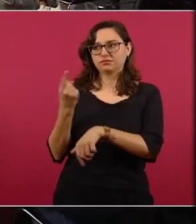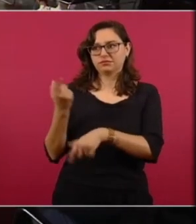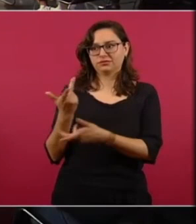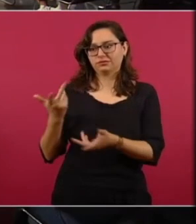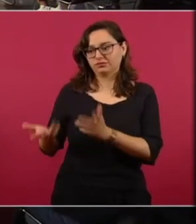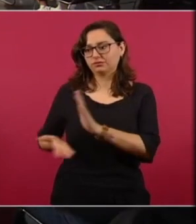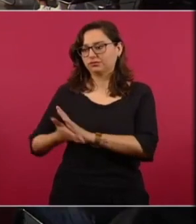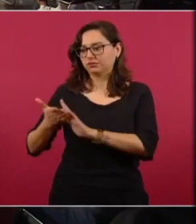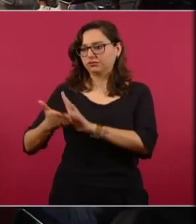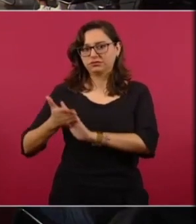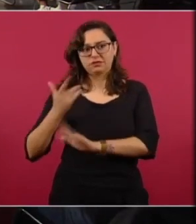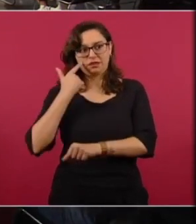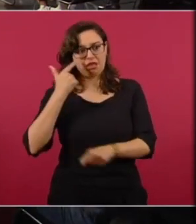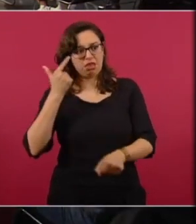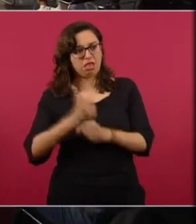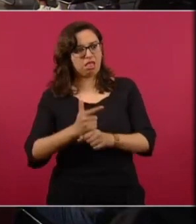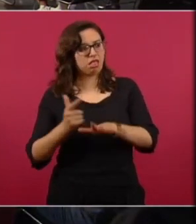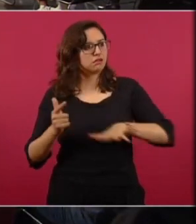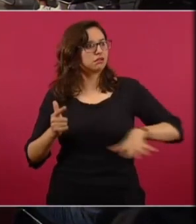de que